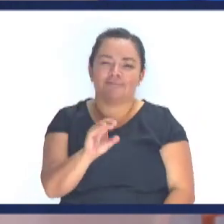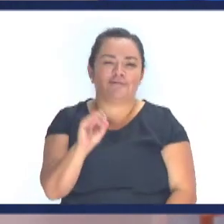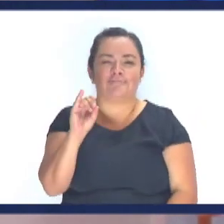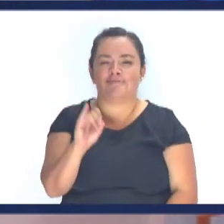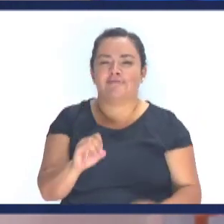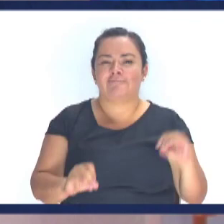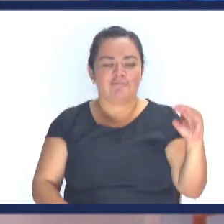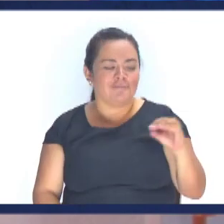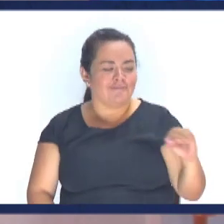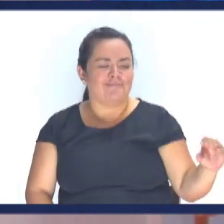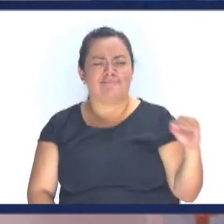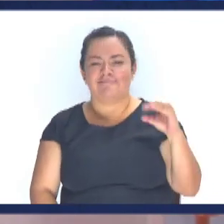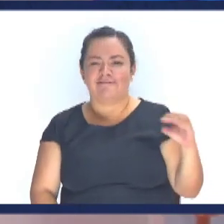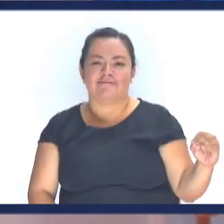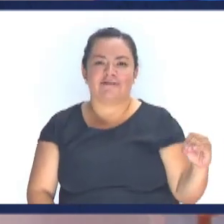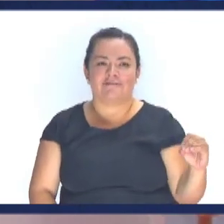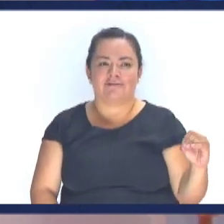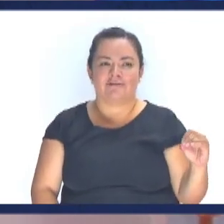Y ve